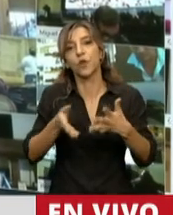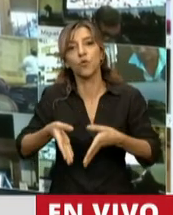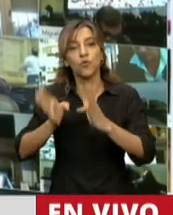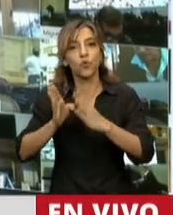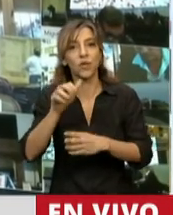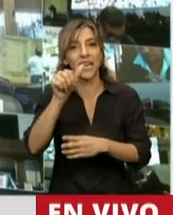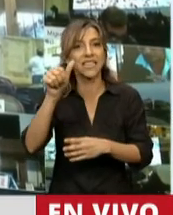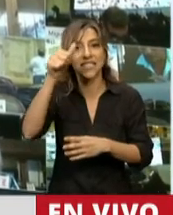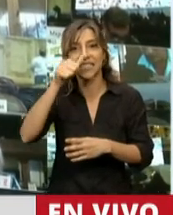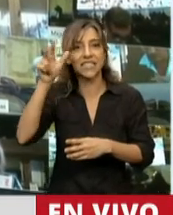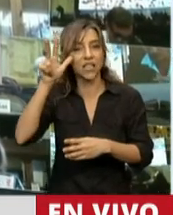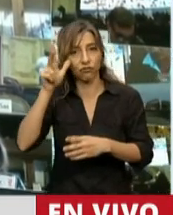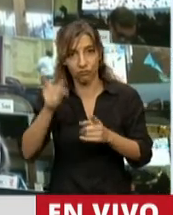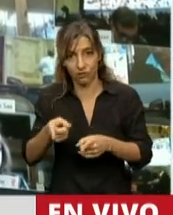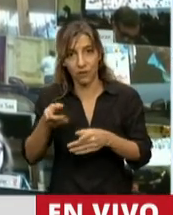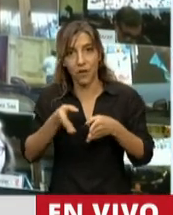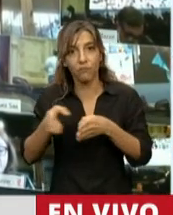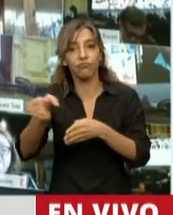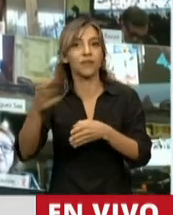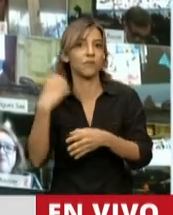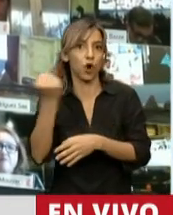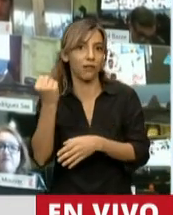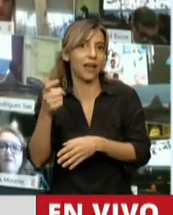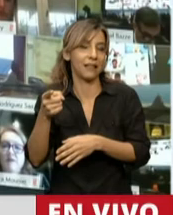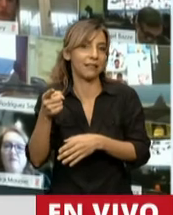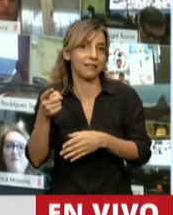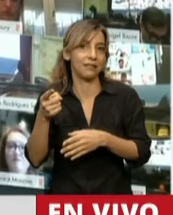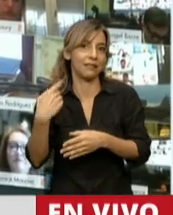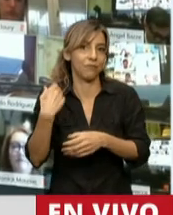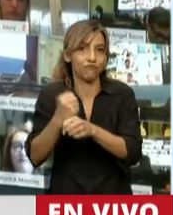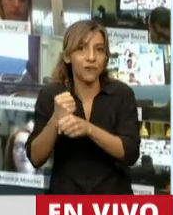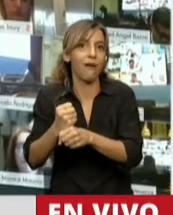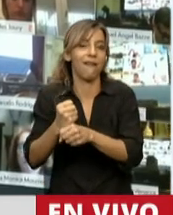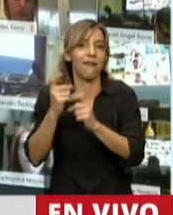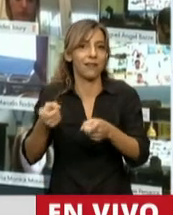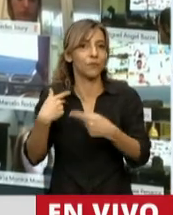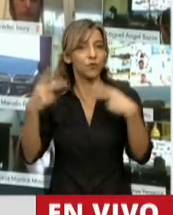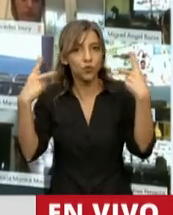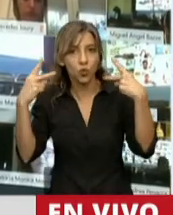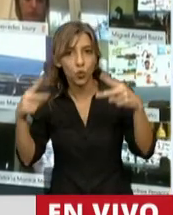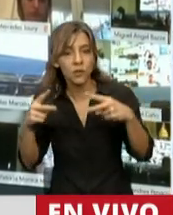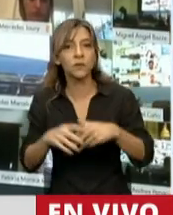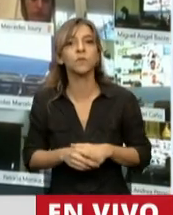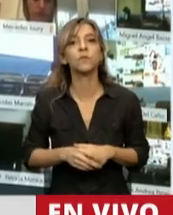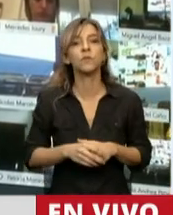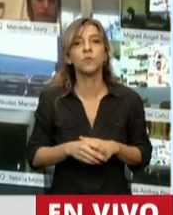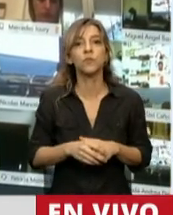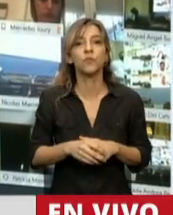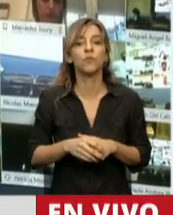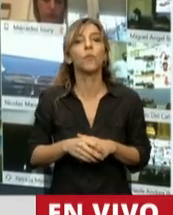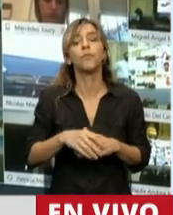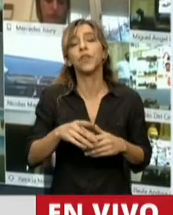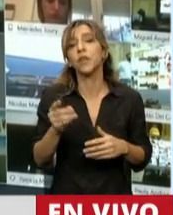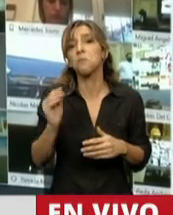sacamos la producción y también que se le para el turismo, es muy importante esta sobra, como también una ruta que tal vez muchos no la